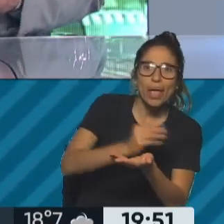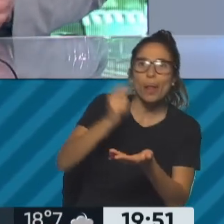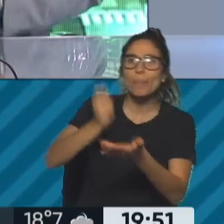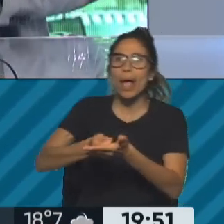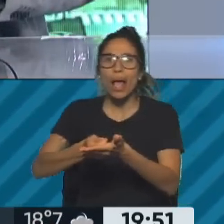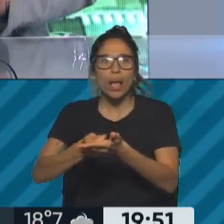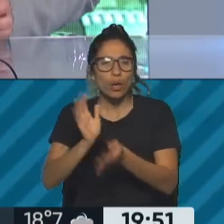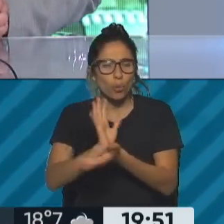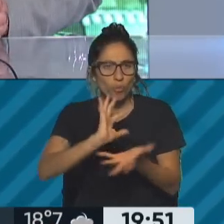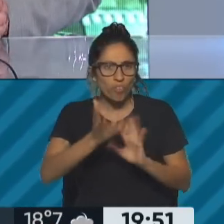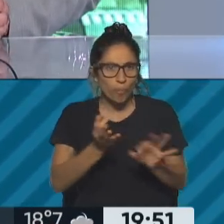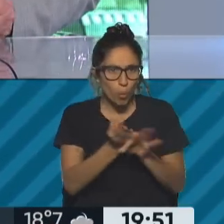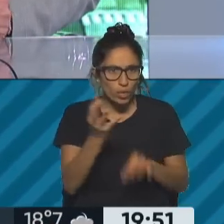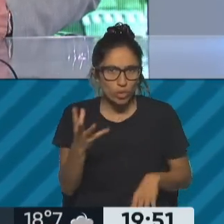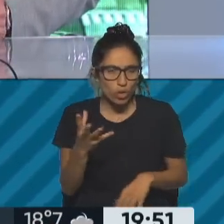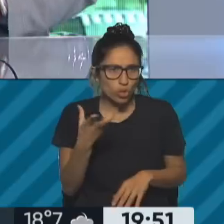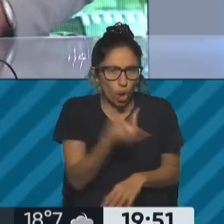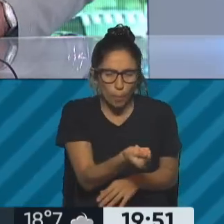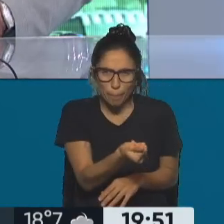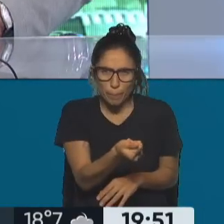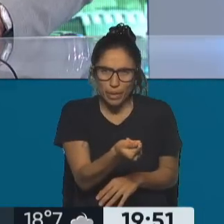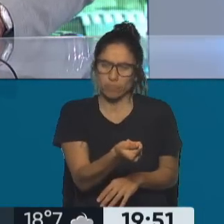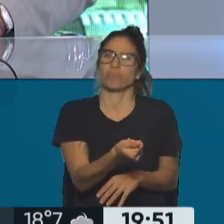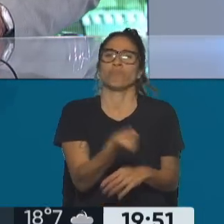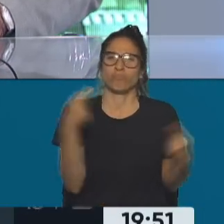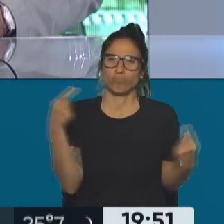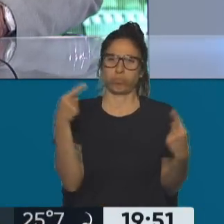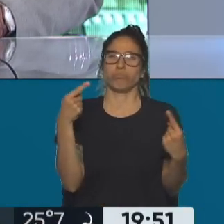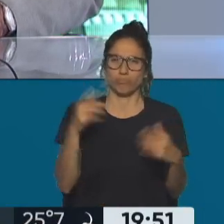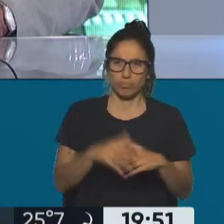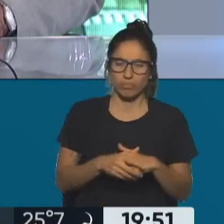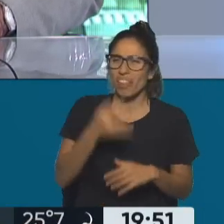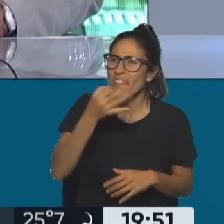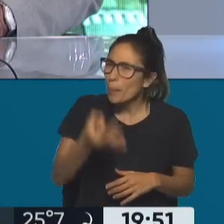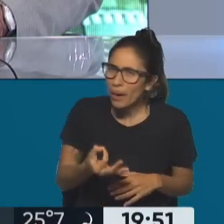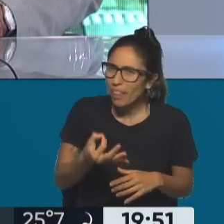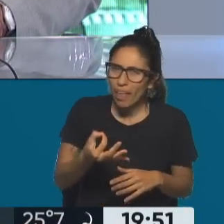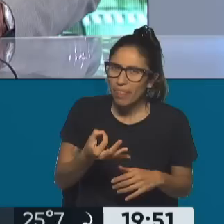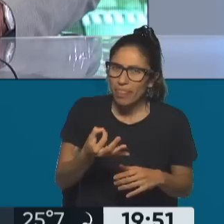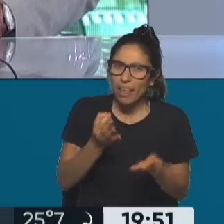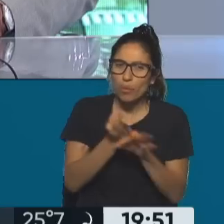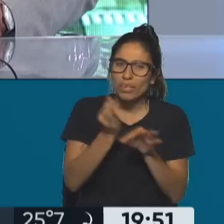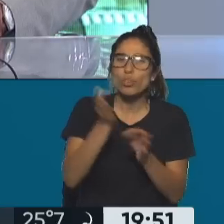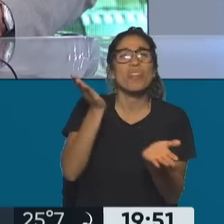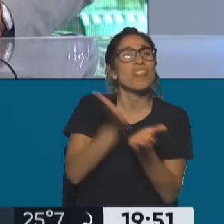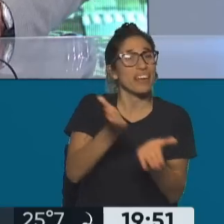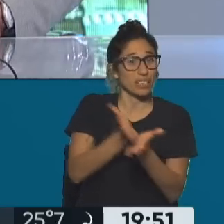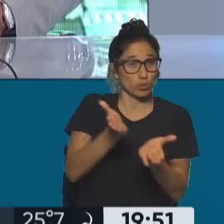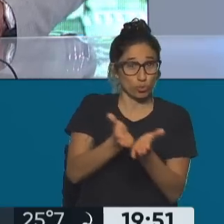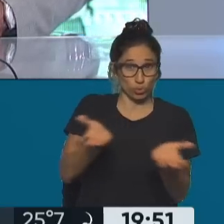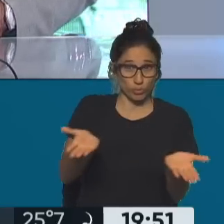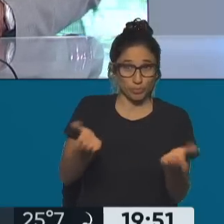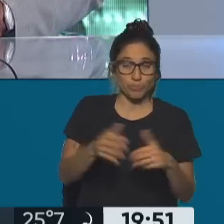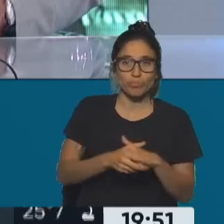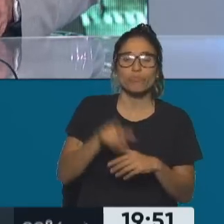educación. Cuando algo es un derecho, y esto, permítame hacer la polémica con uno de los miembros de la Corte, que dijo